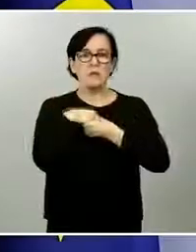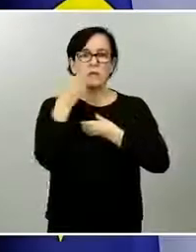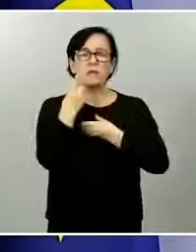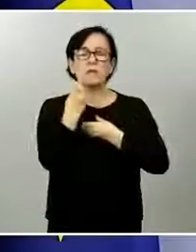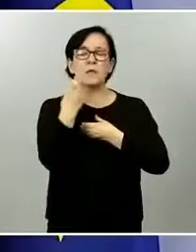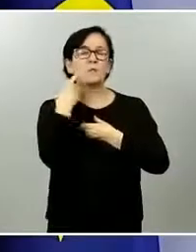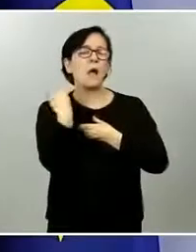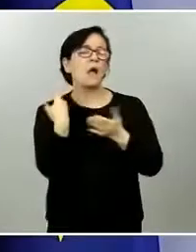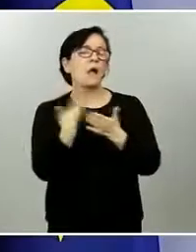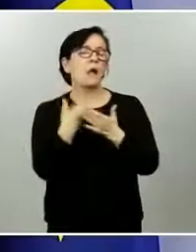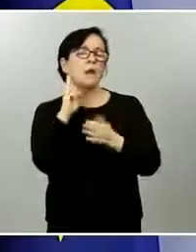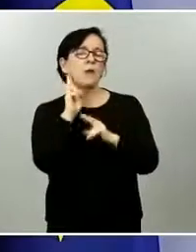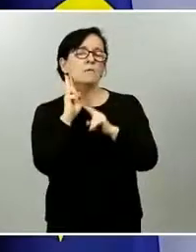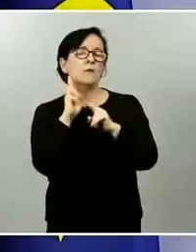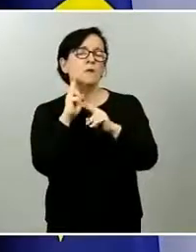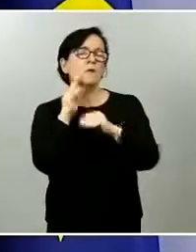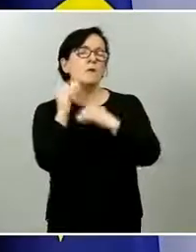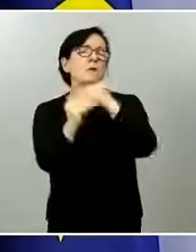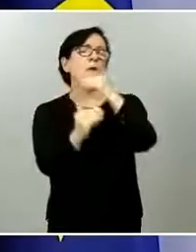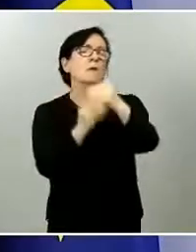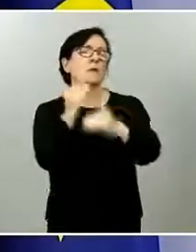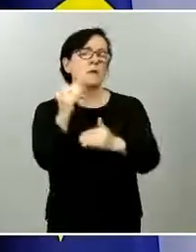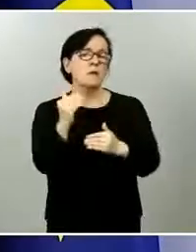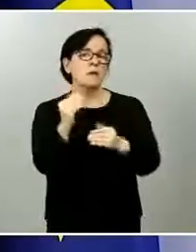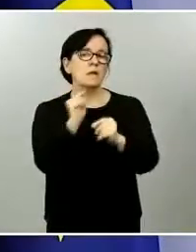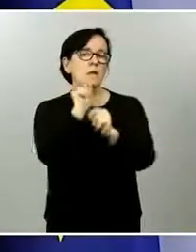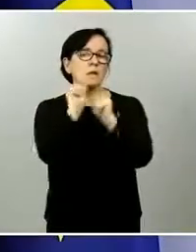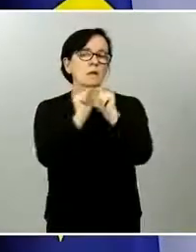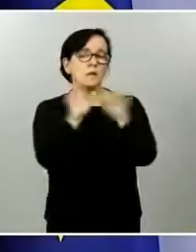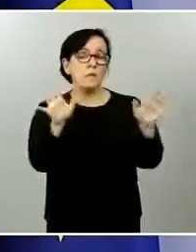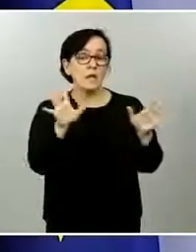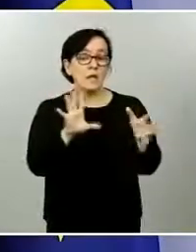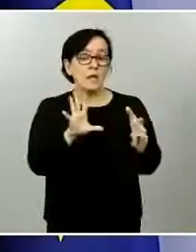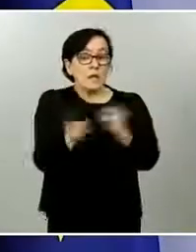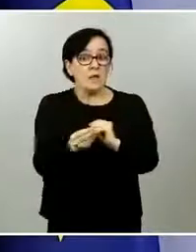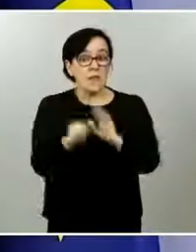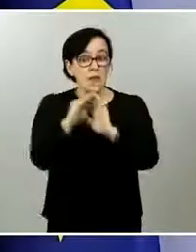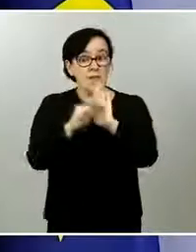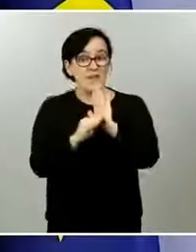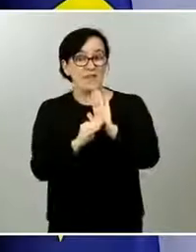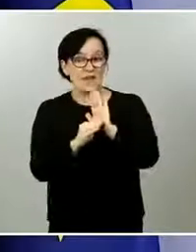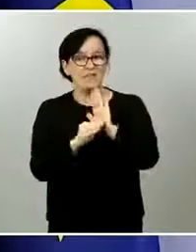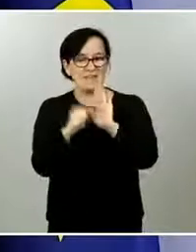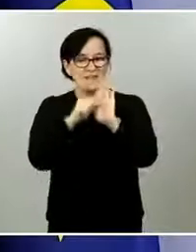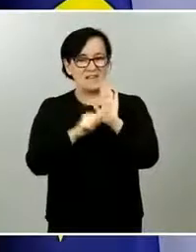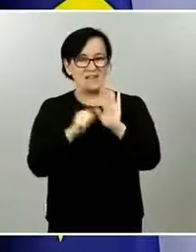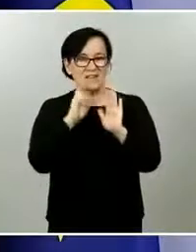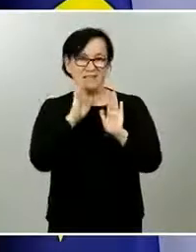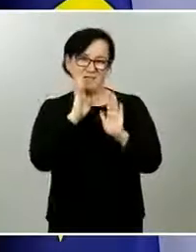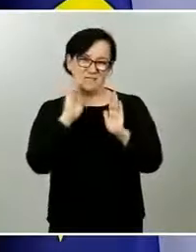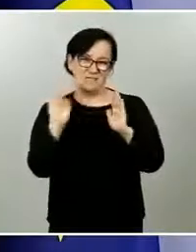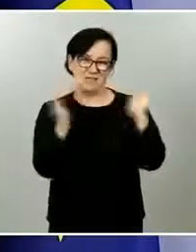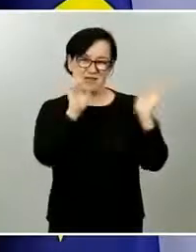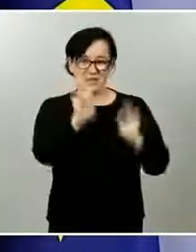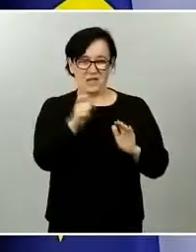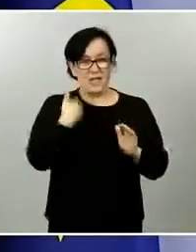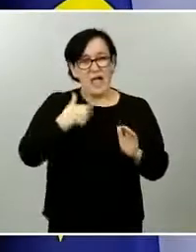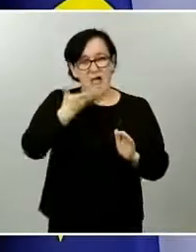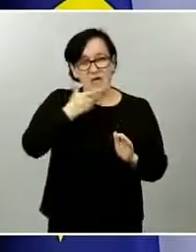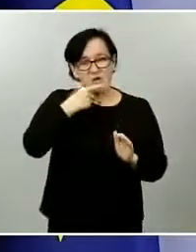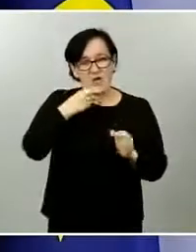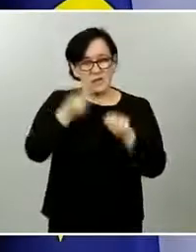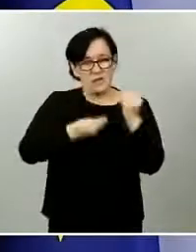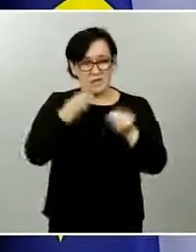Quiero recordar que esta fase 1 tiene una duración prevista de 14 días, que es un periodo de incubación y, por tanto, va ser necesario para ver cómo